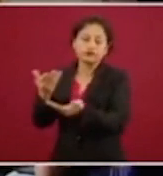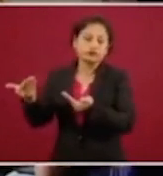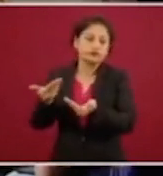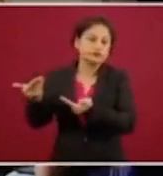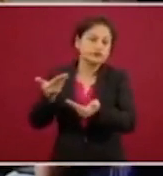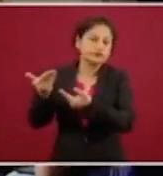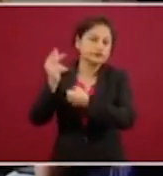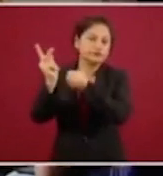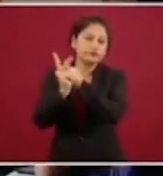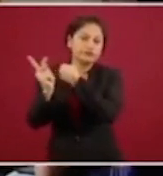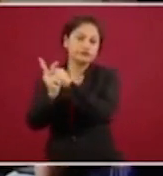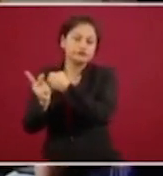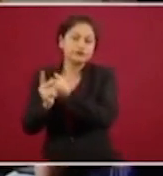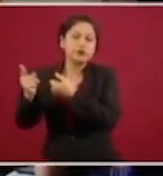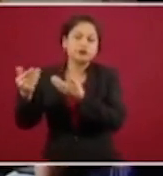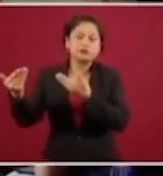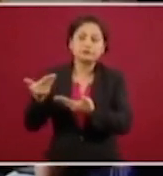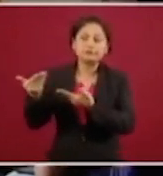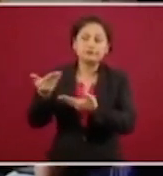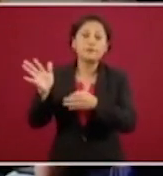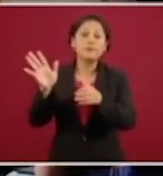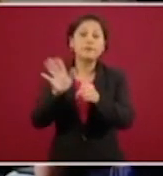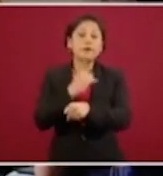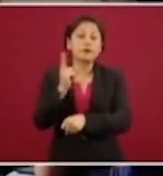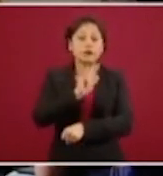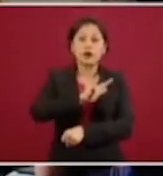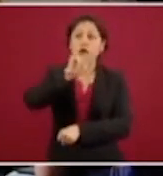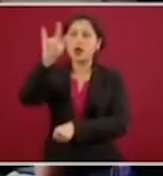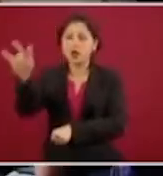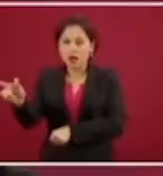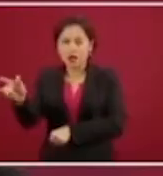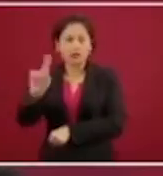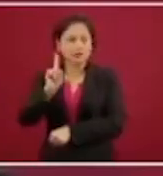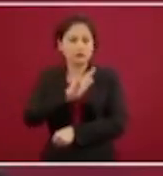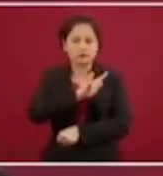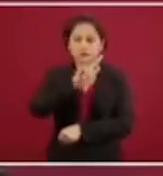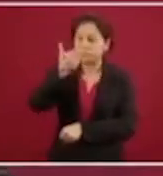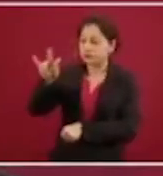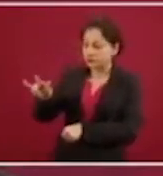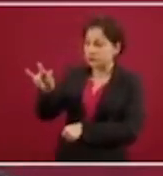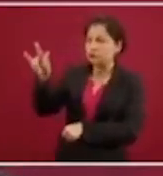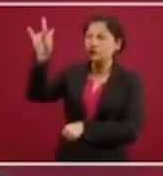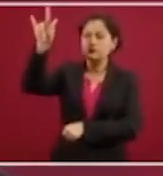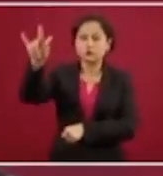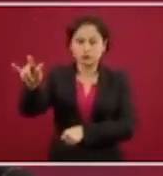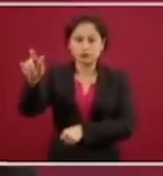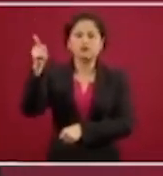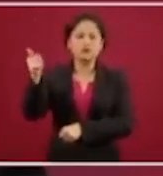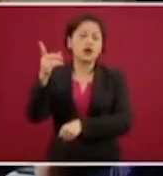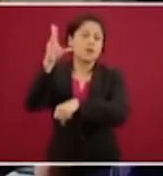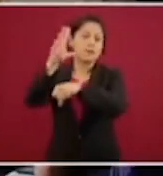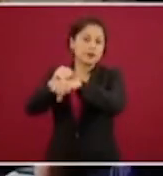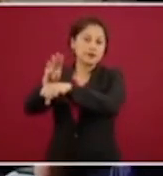la que tenemos que hacer, porque el avión debe hacer escala y sobrevuela o cruza espacio aéreo de otros países.